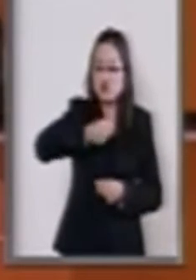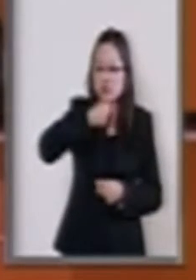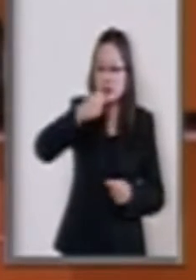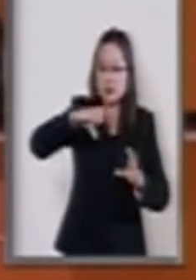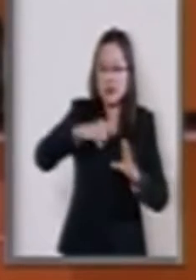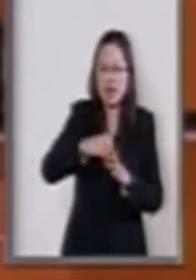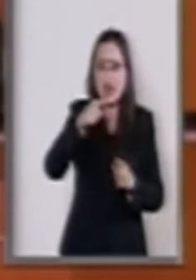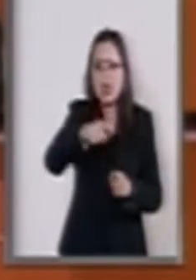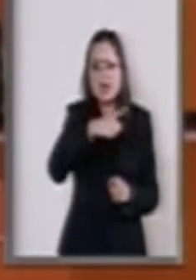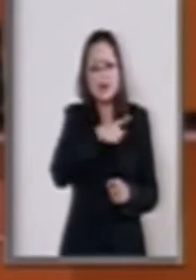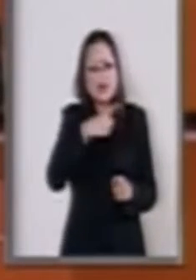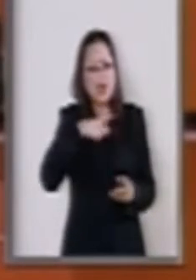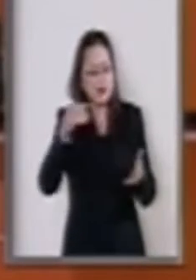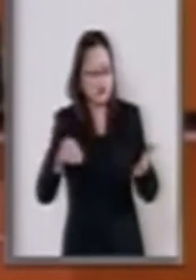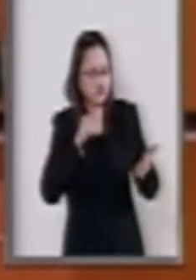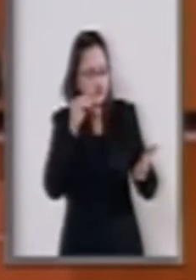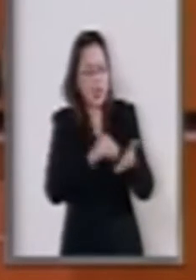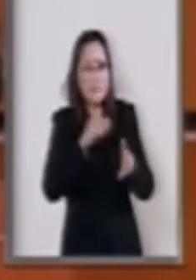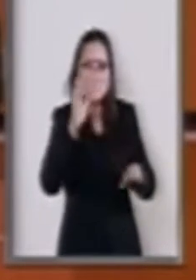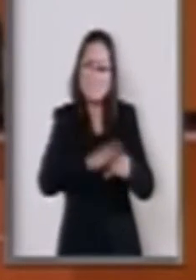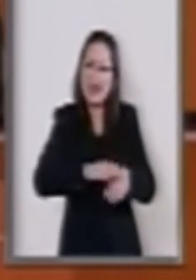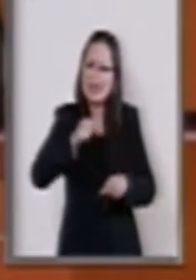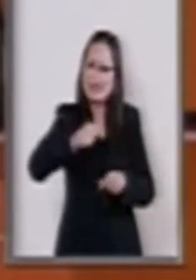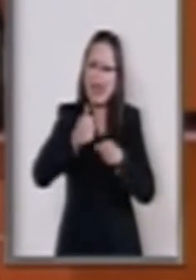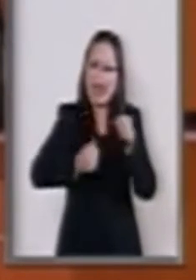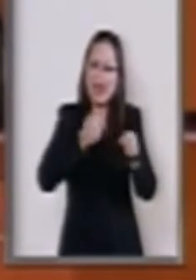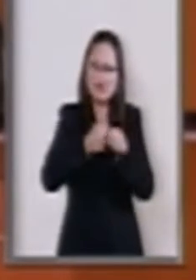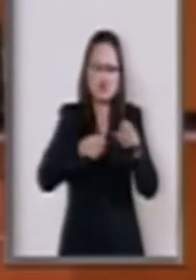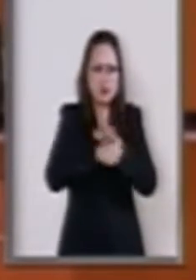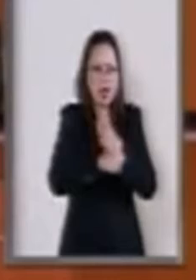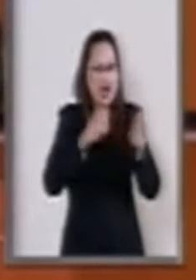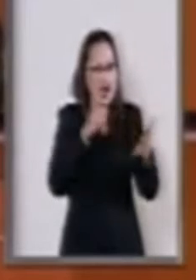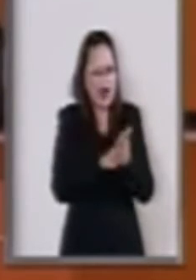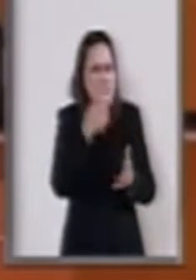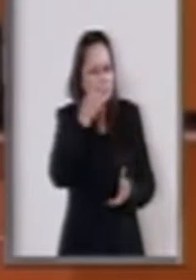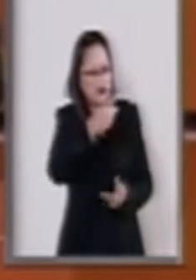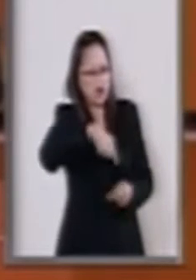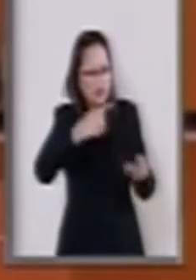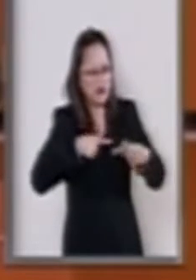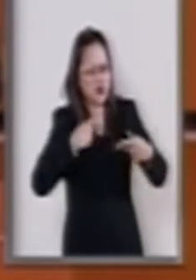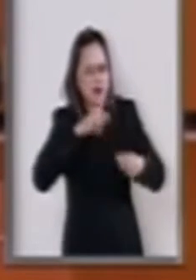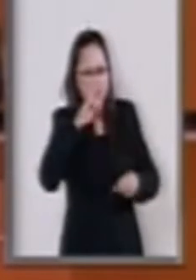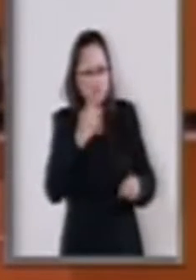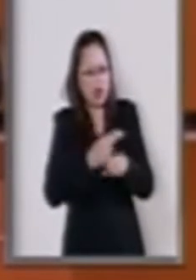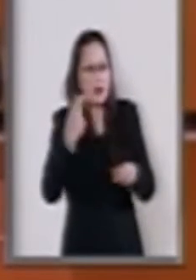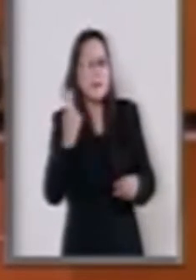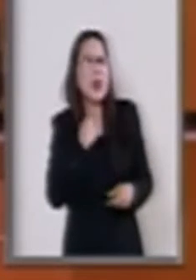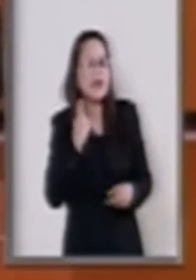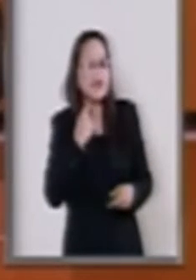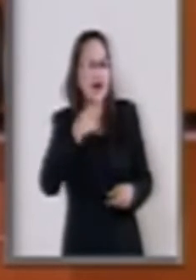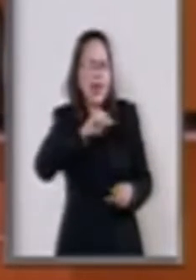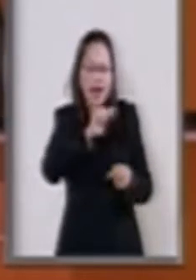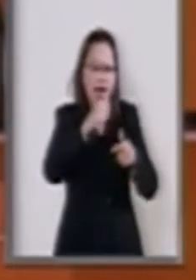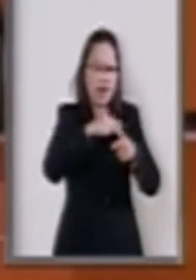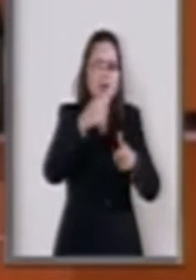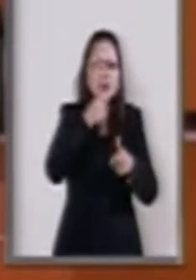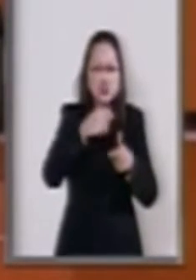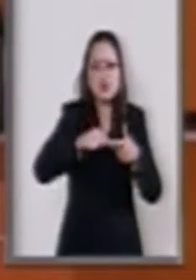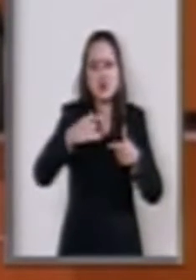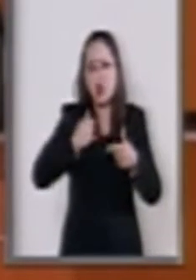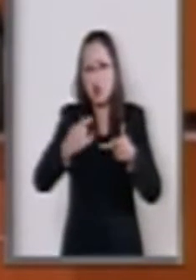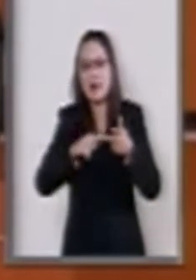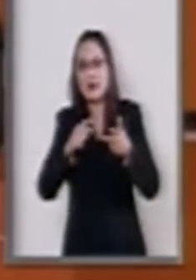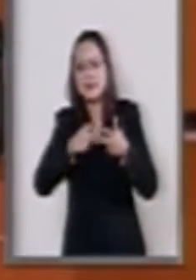que deben tener una penalidad más elevada y, asimismo, deben dar lugar a la prisión preventiva.